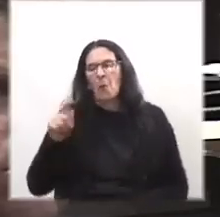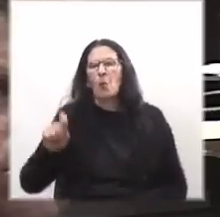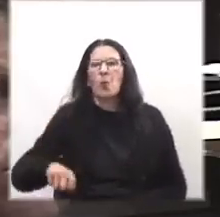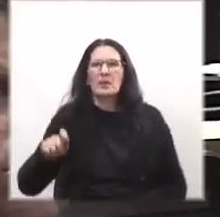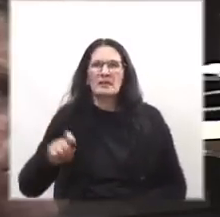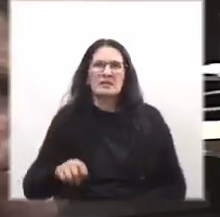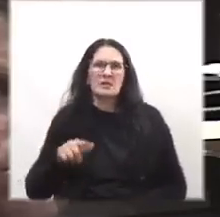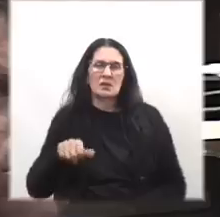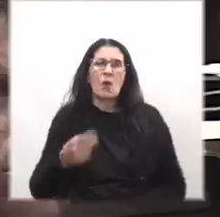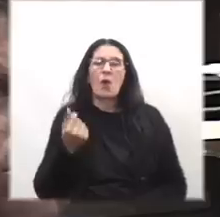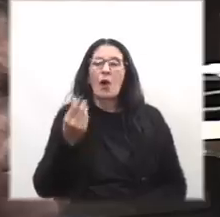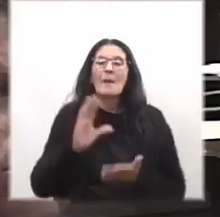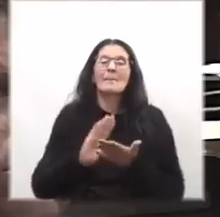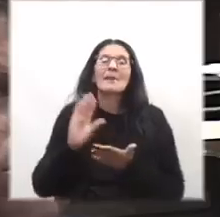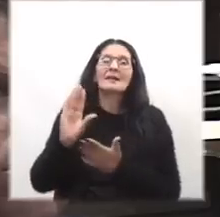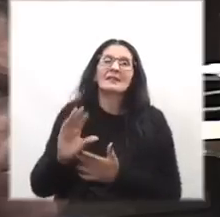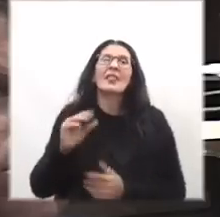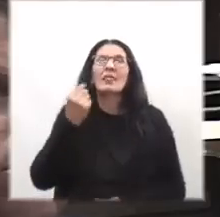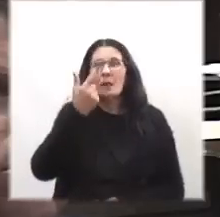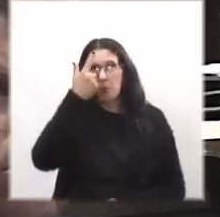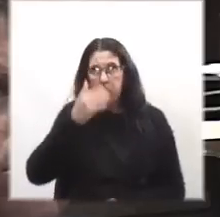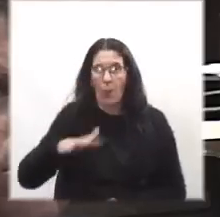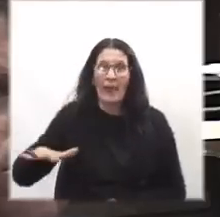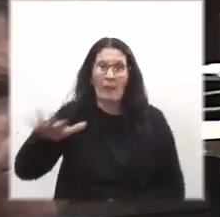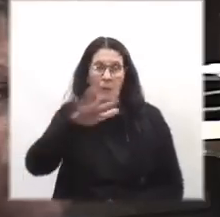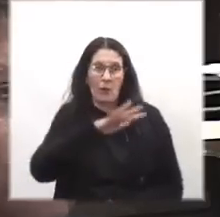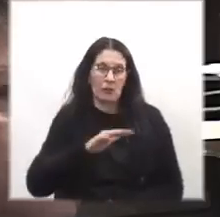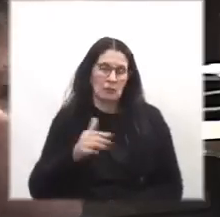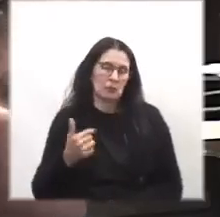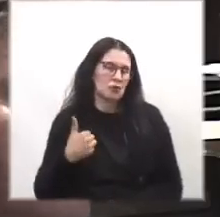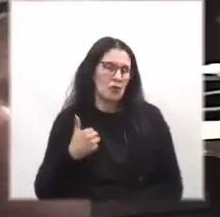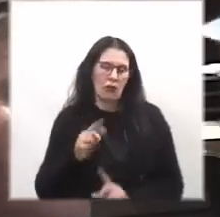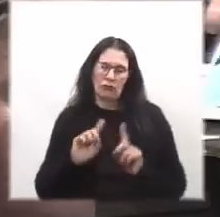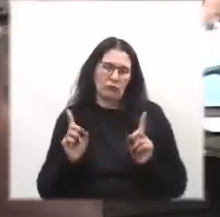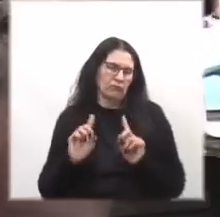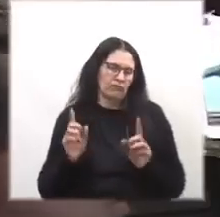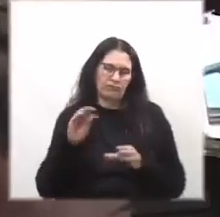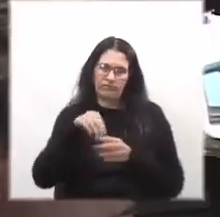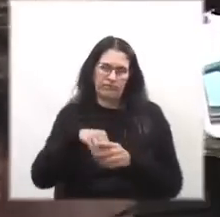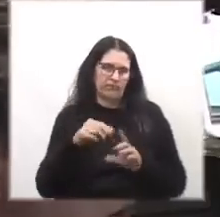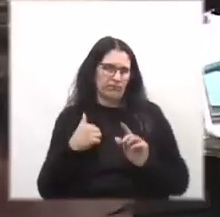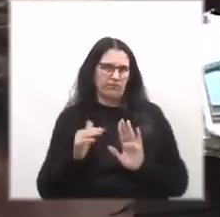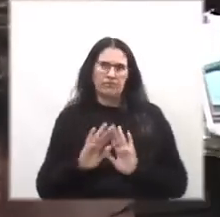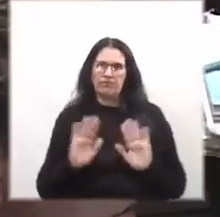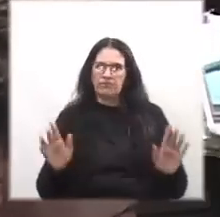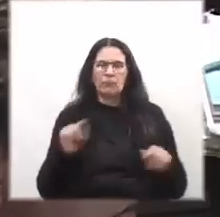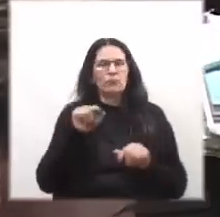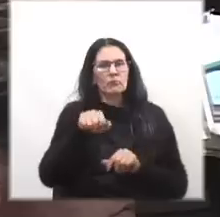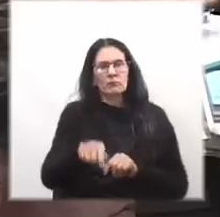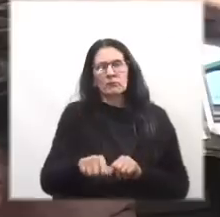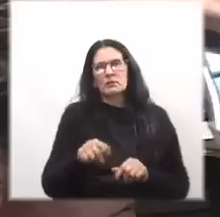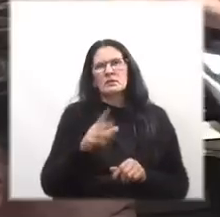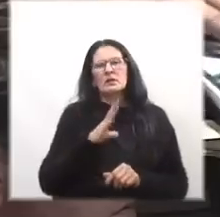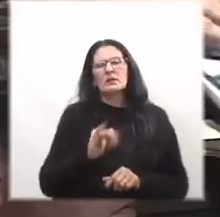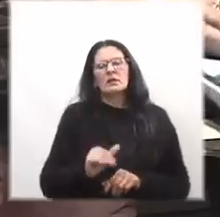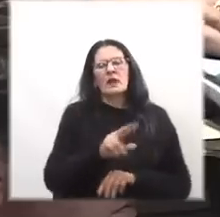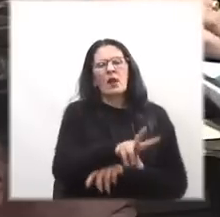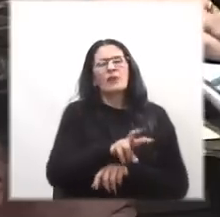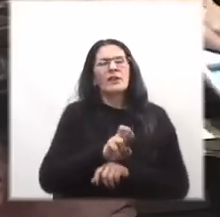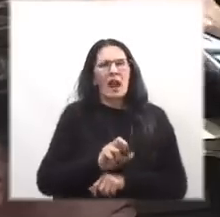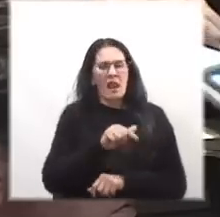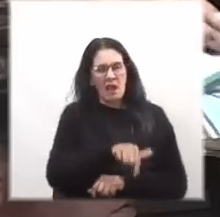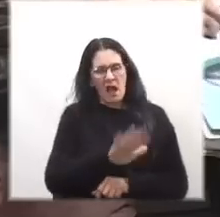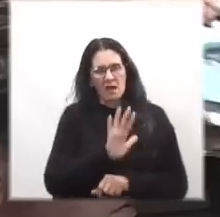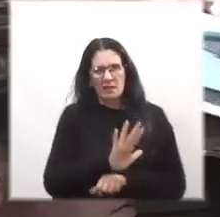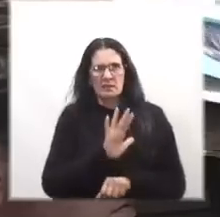Estado los va a indemnizar con la plata del pueblo no de ellos entonces yo no quiero ser cómplice de esa conducta que tienen los fiscales actualmente